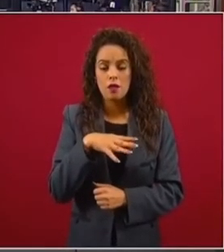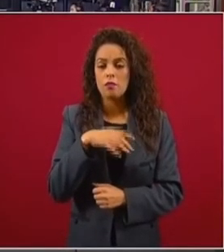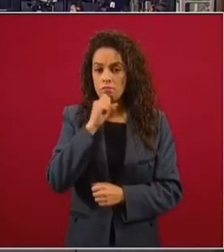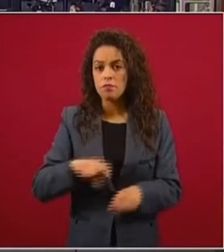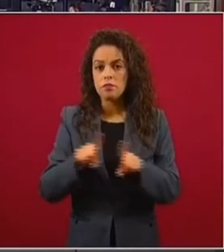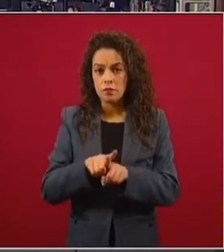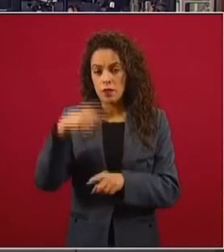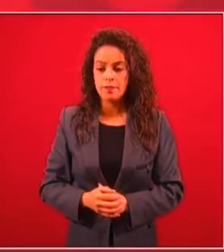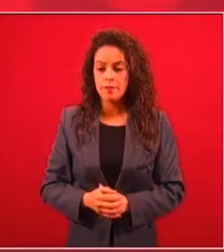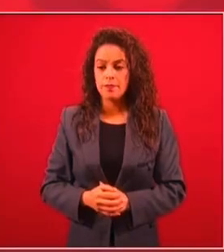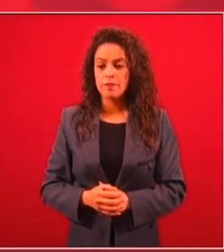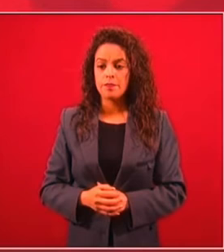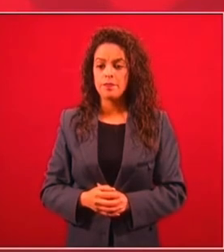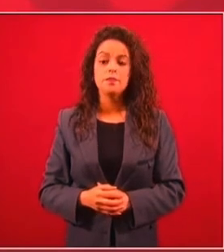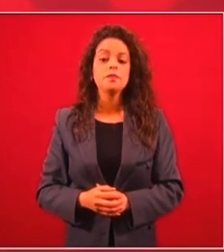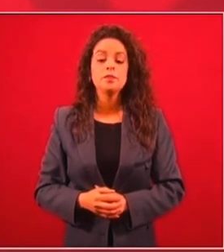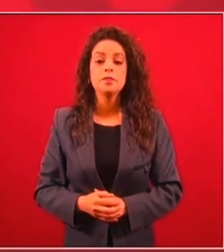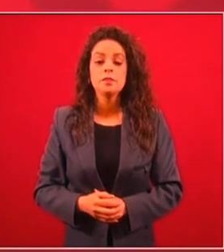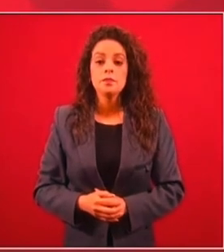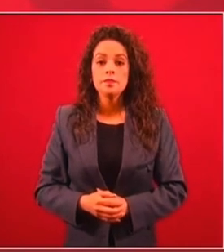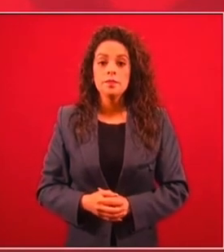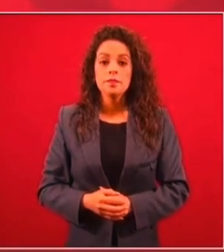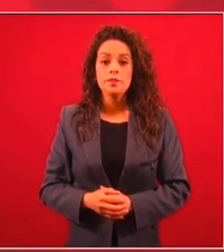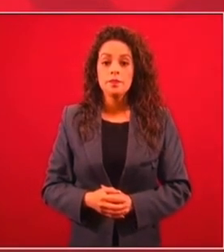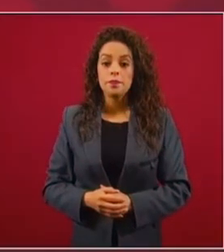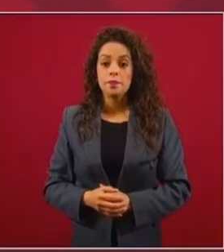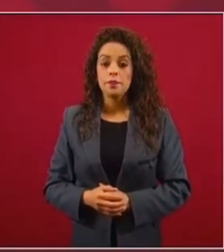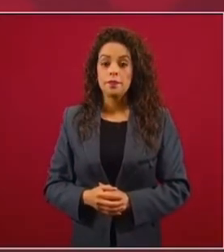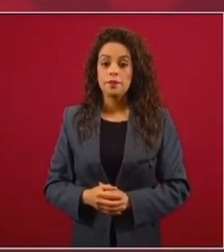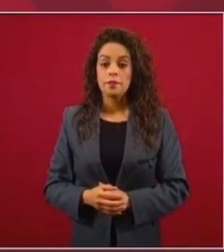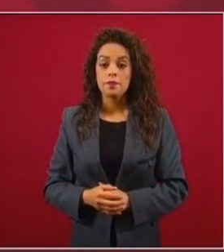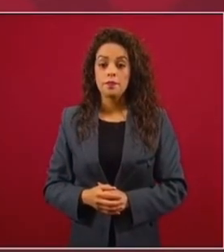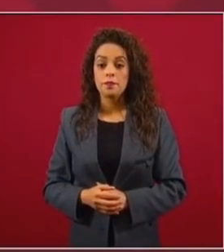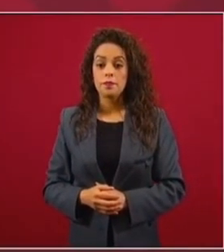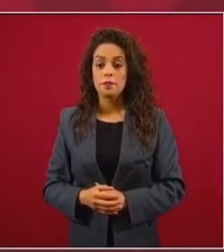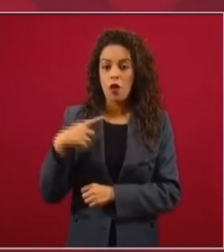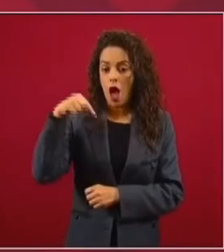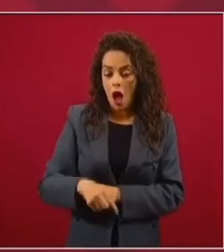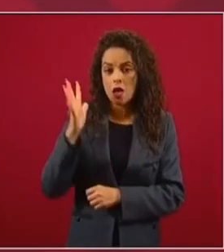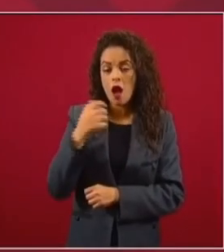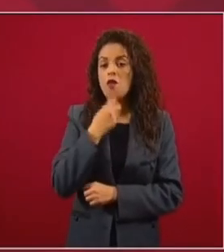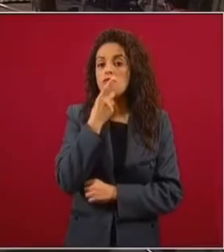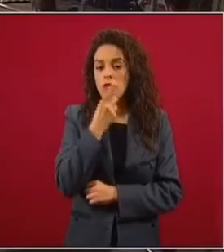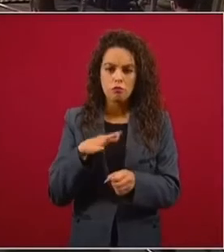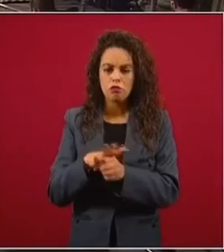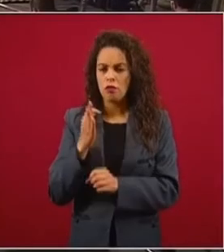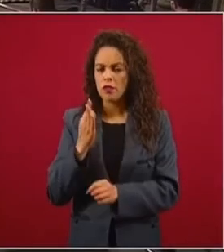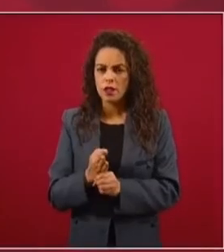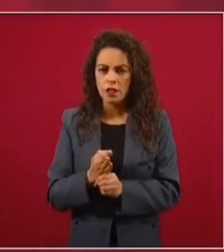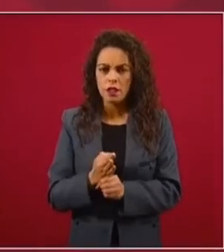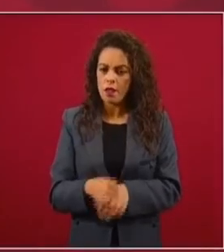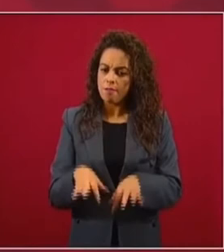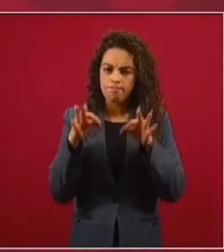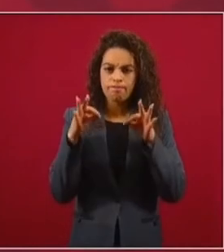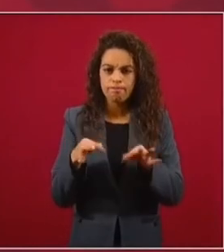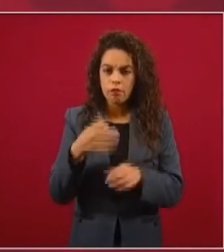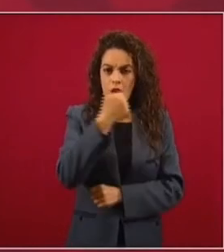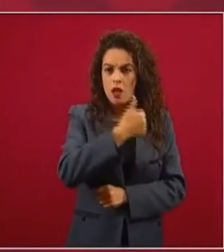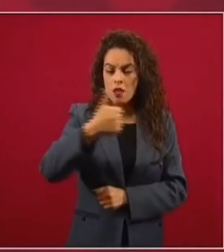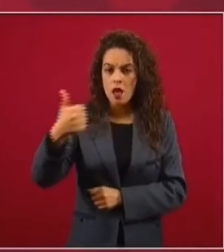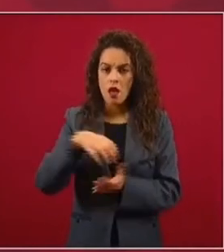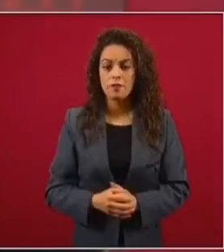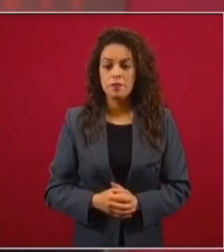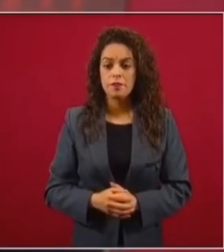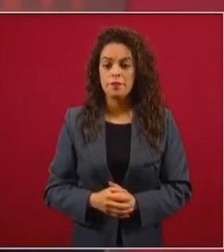construcción del aeropuerto Felipe Ángeles. No vamos a quedar a deber a los estados. Van a tener lo que les corresponde de